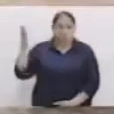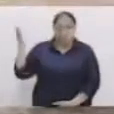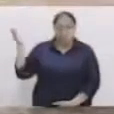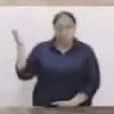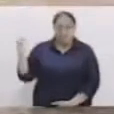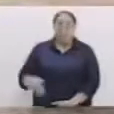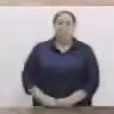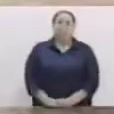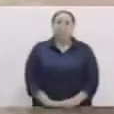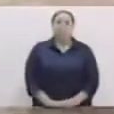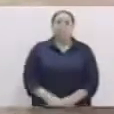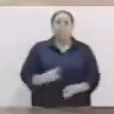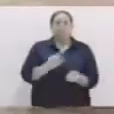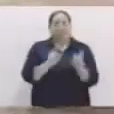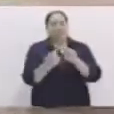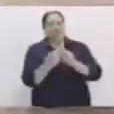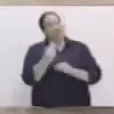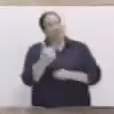Cambiamos.